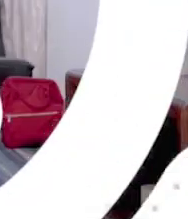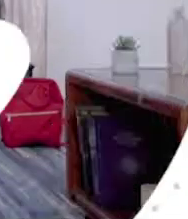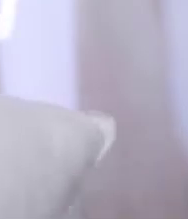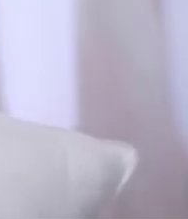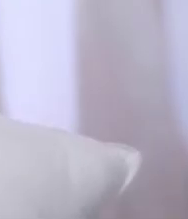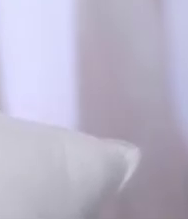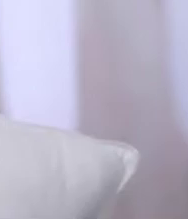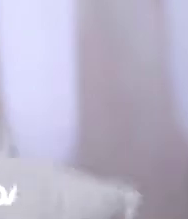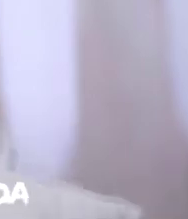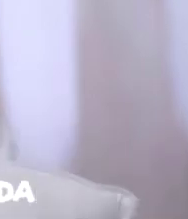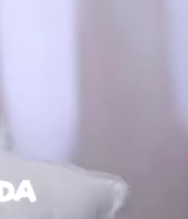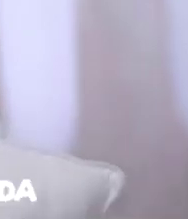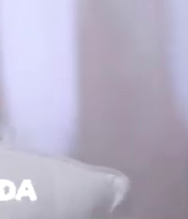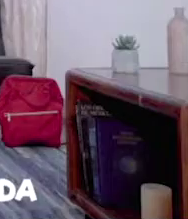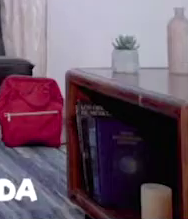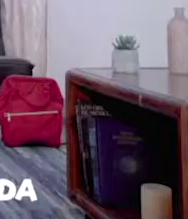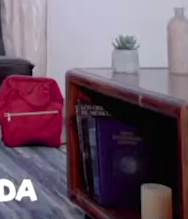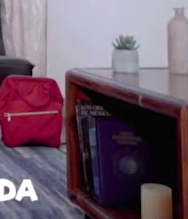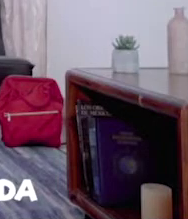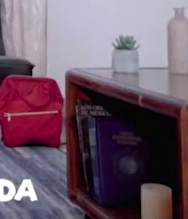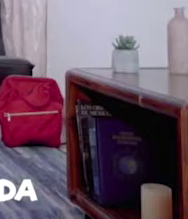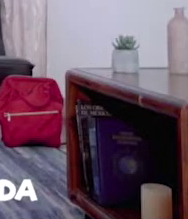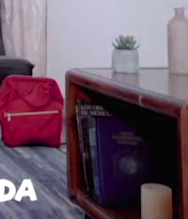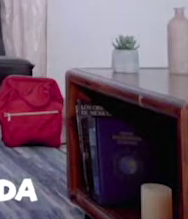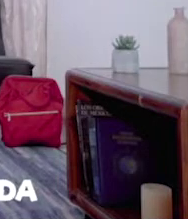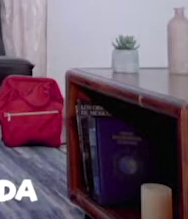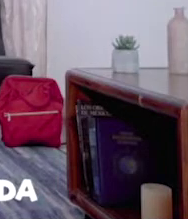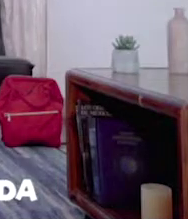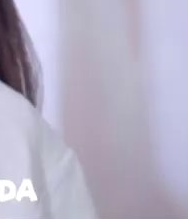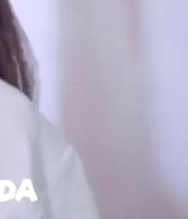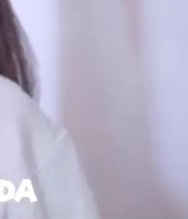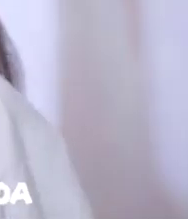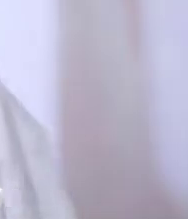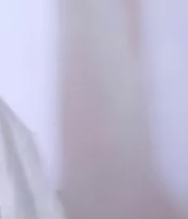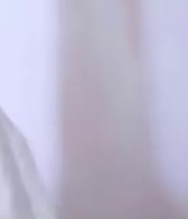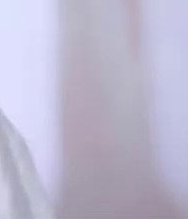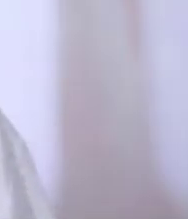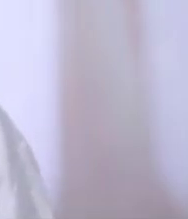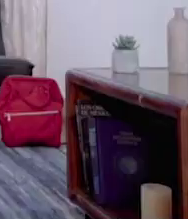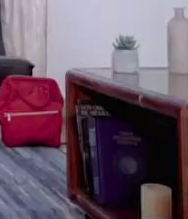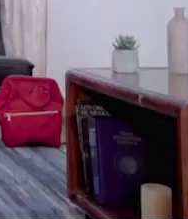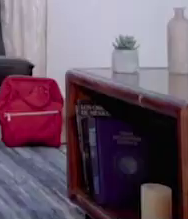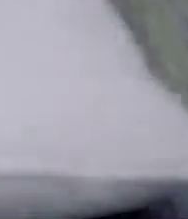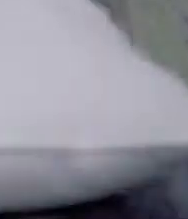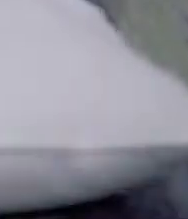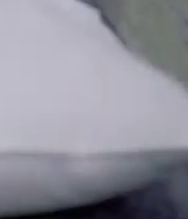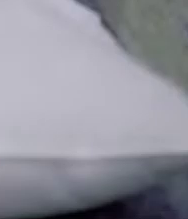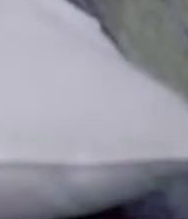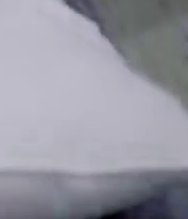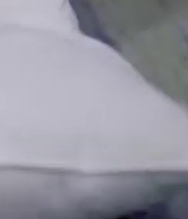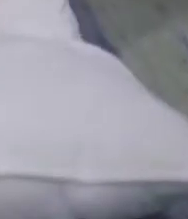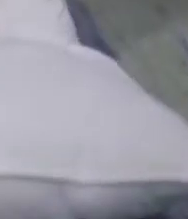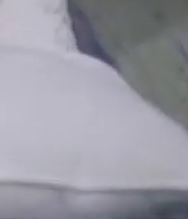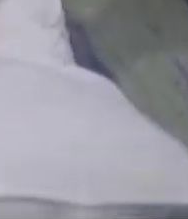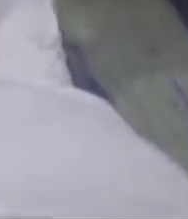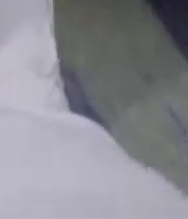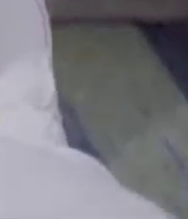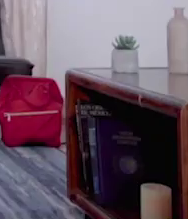¡Vamos a sentadillas! ¡Vamos a hacer